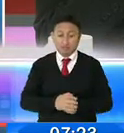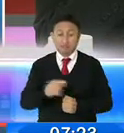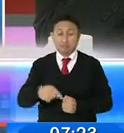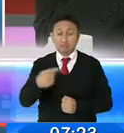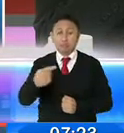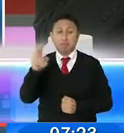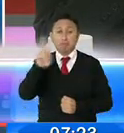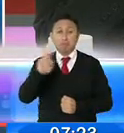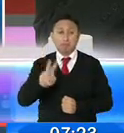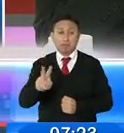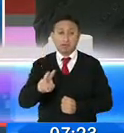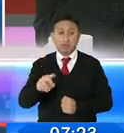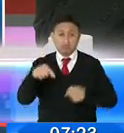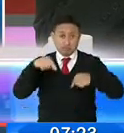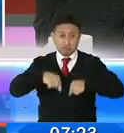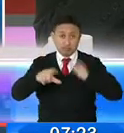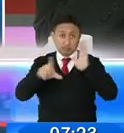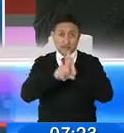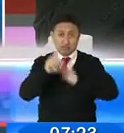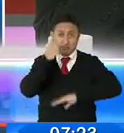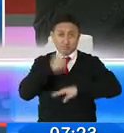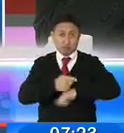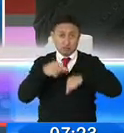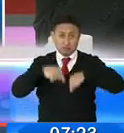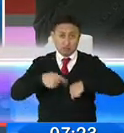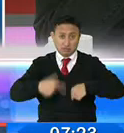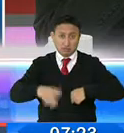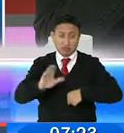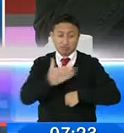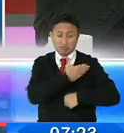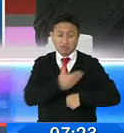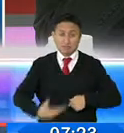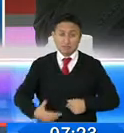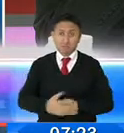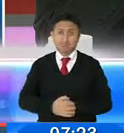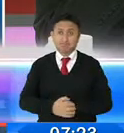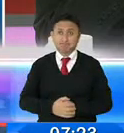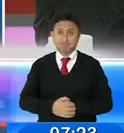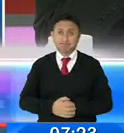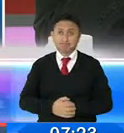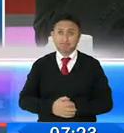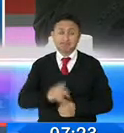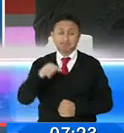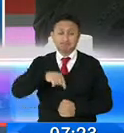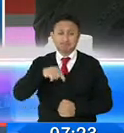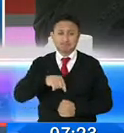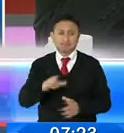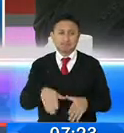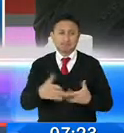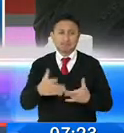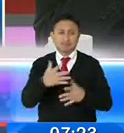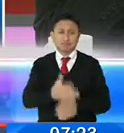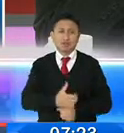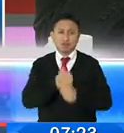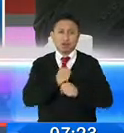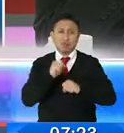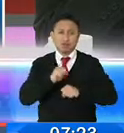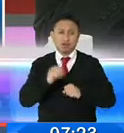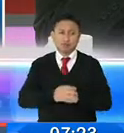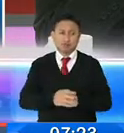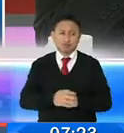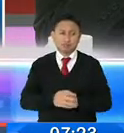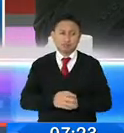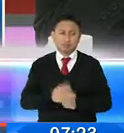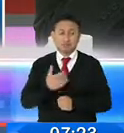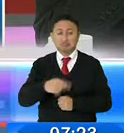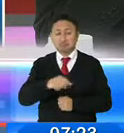hasta el día viernes como está establecido en el decreto presidencial y con ello se prevé recuperar, recaudar para